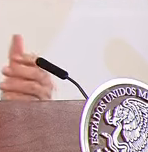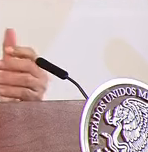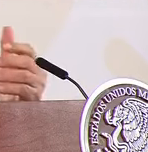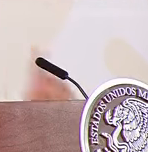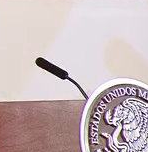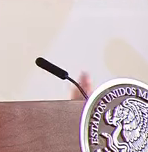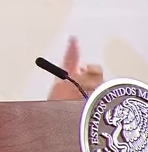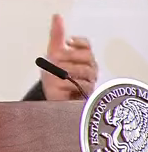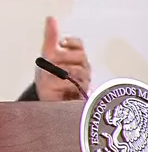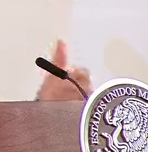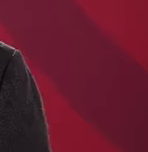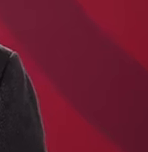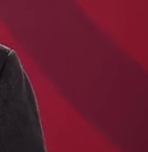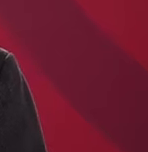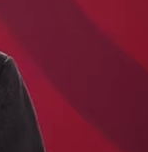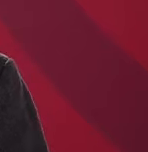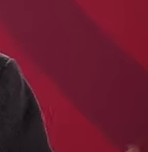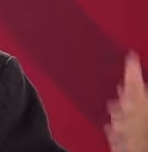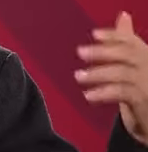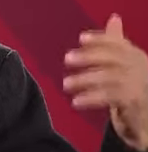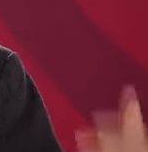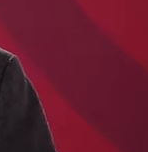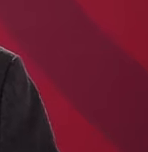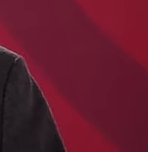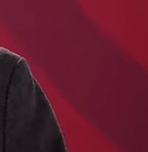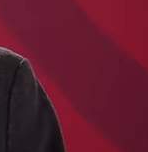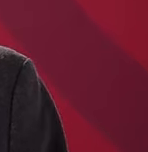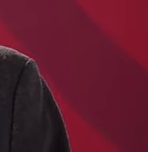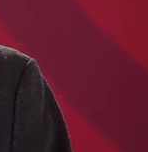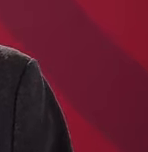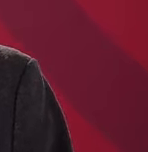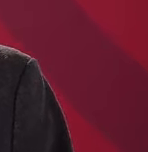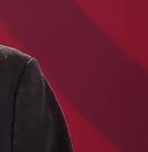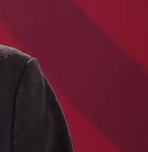de los consumidores, para beneficio del pueblo,